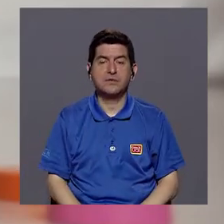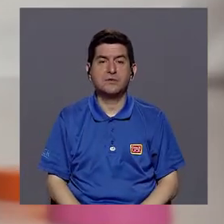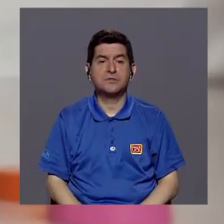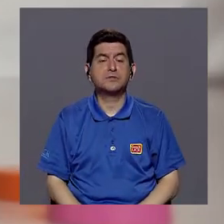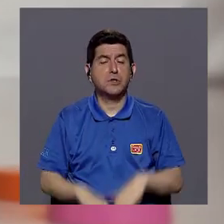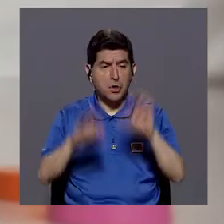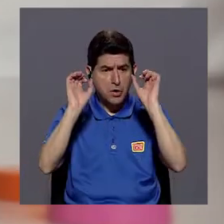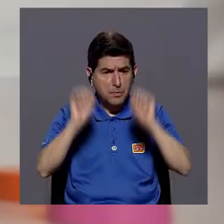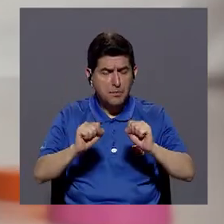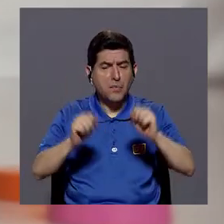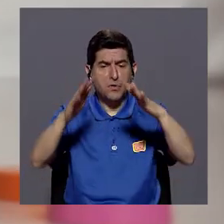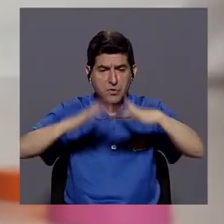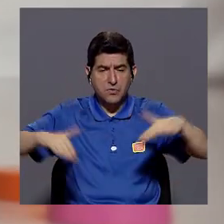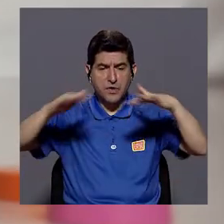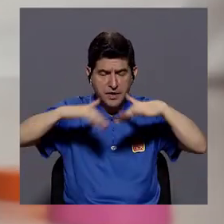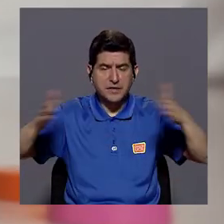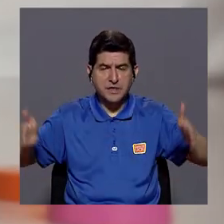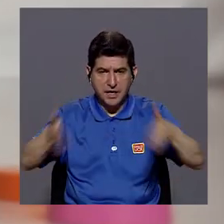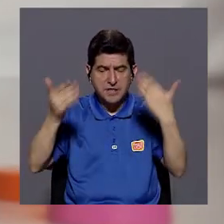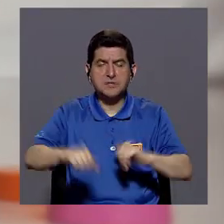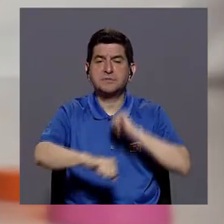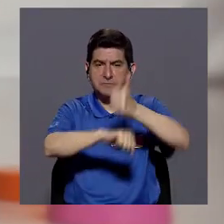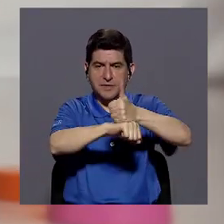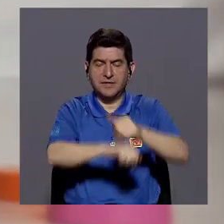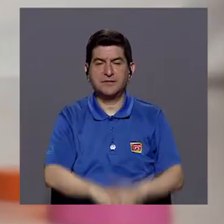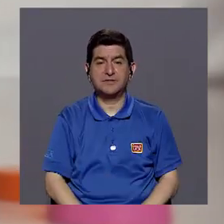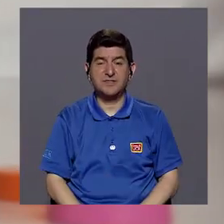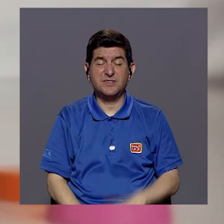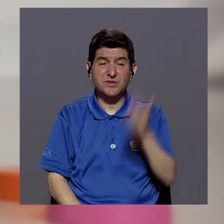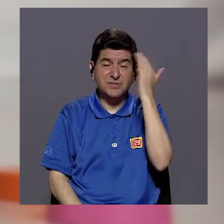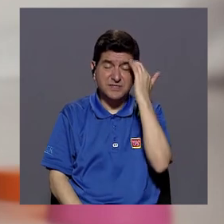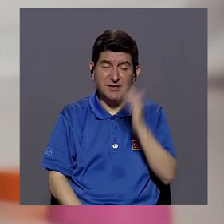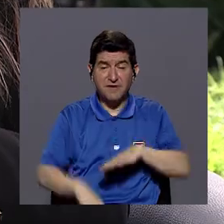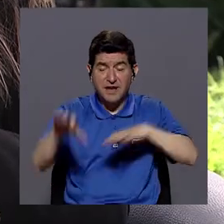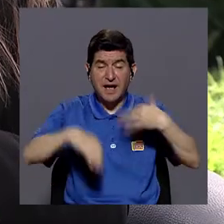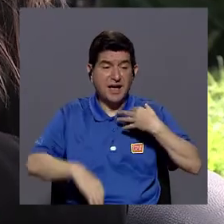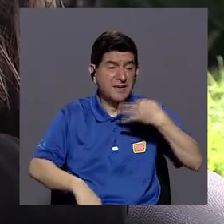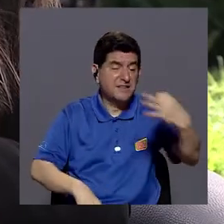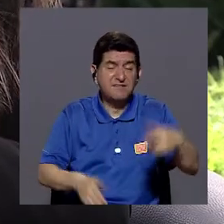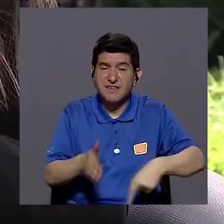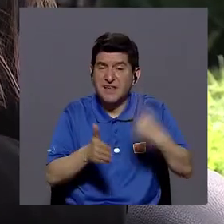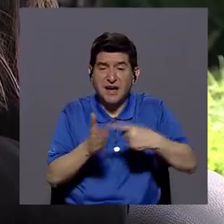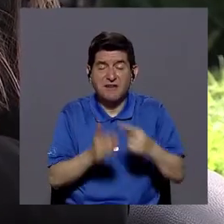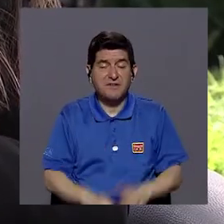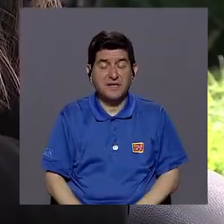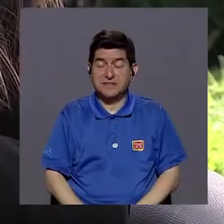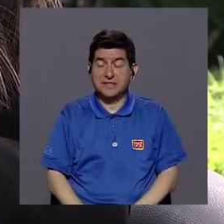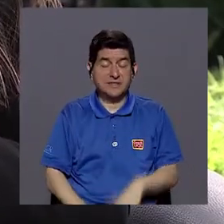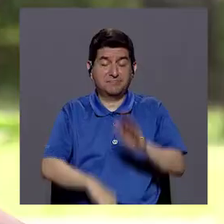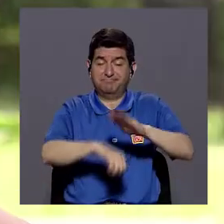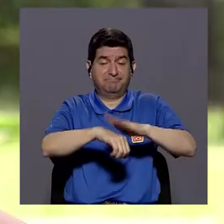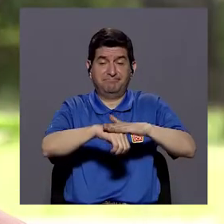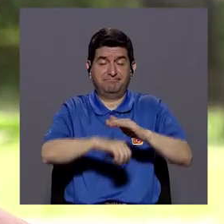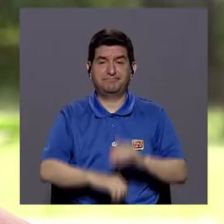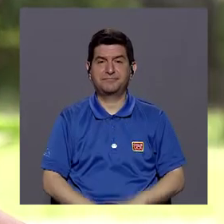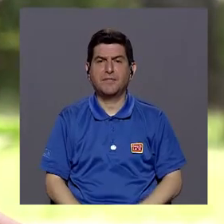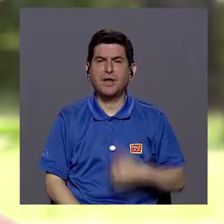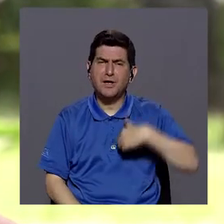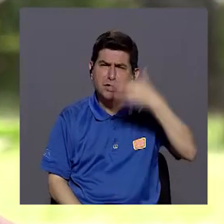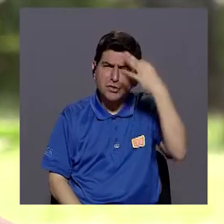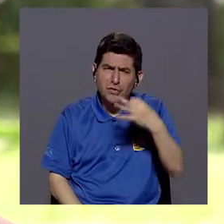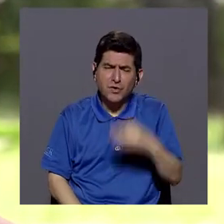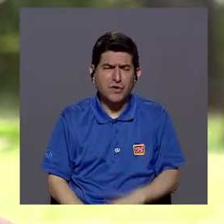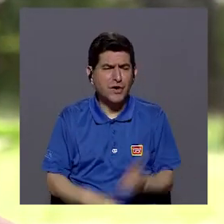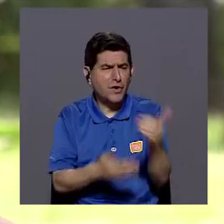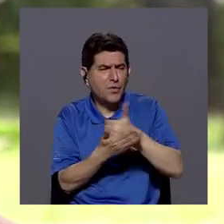poder sacar esos espacios para la estimulación, porque sabemos que el día a día, la cotidianidad, pues muchas veces nos absorbe. Sí, y también yo creo